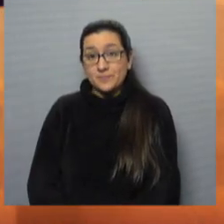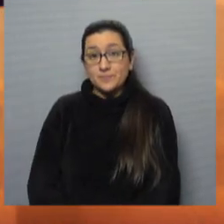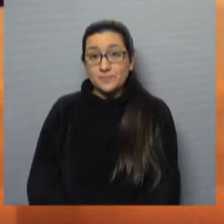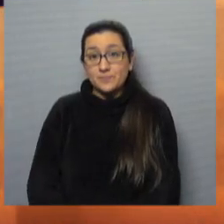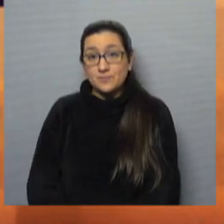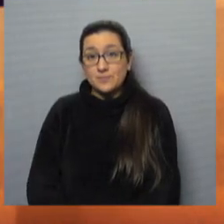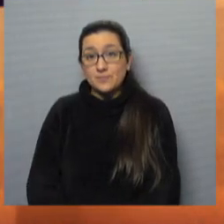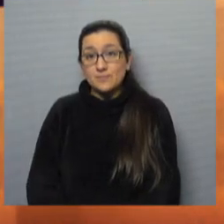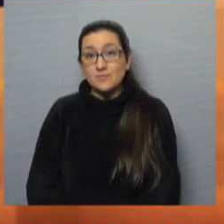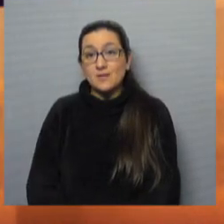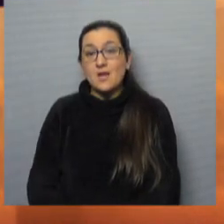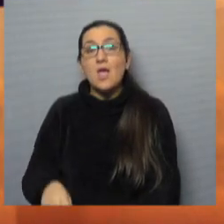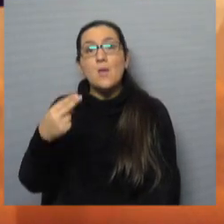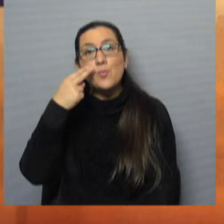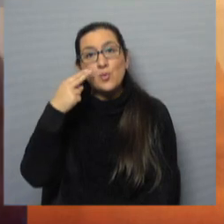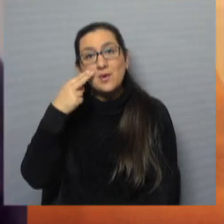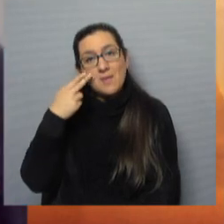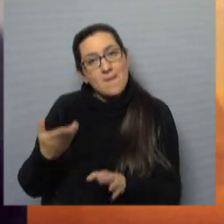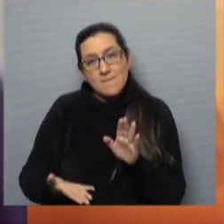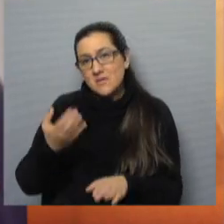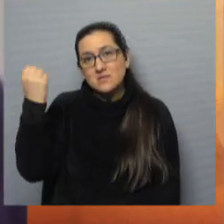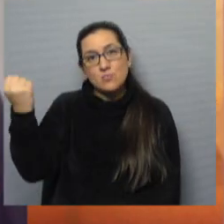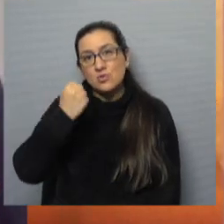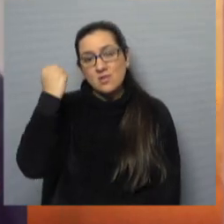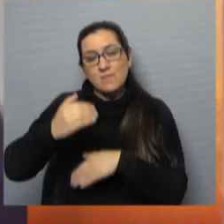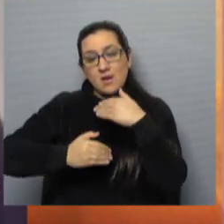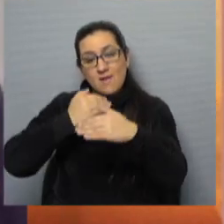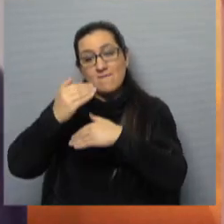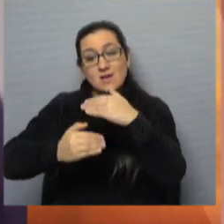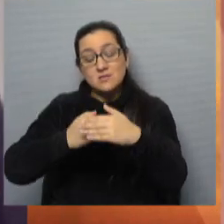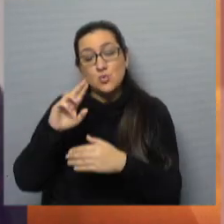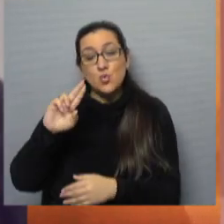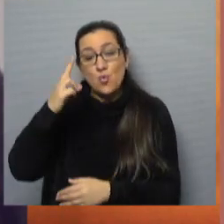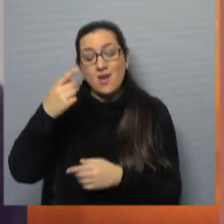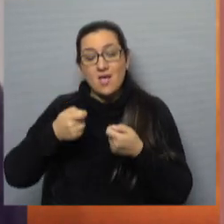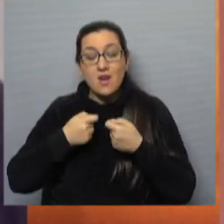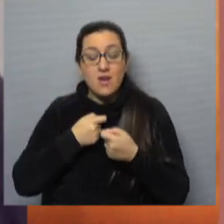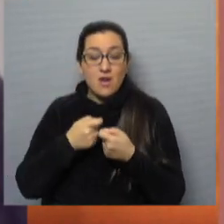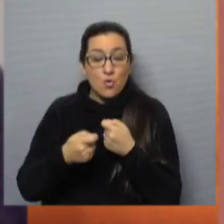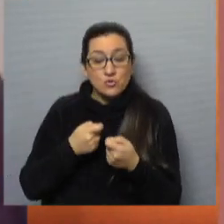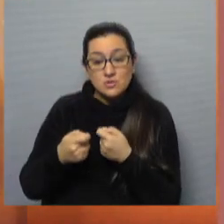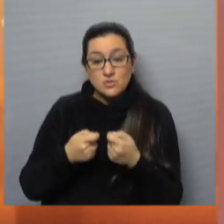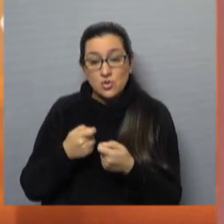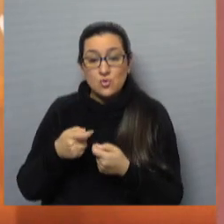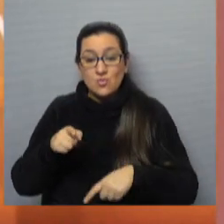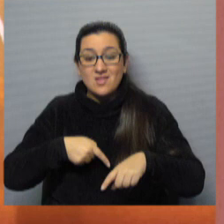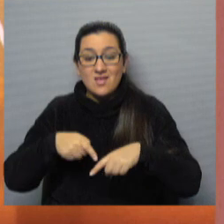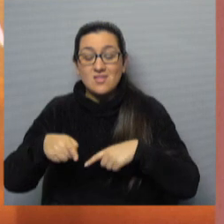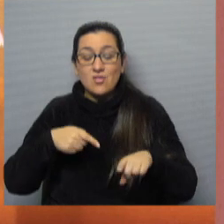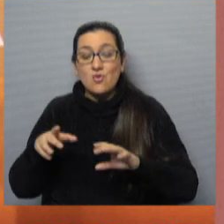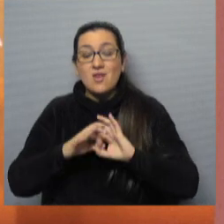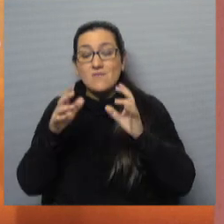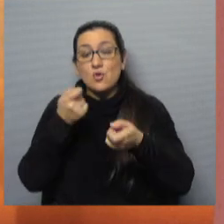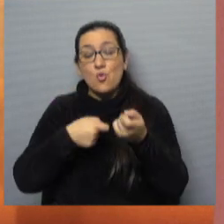el problema mayor para el avance de Uruguay en la negociación de un tratado de libre comercio con